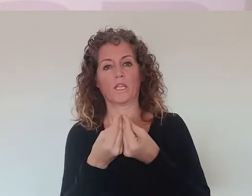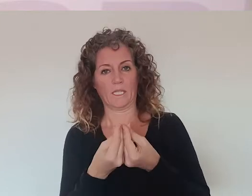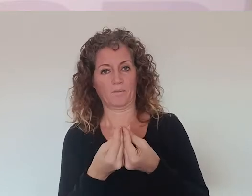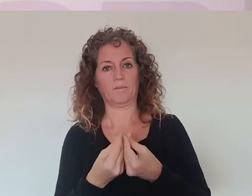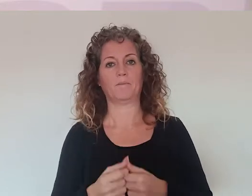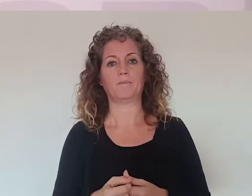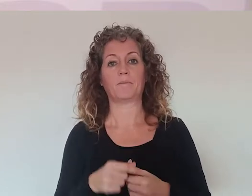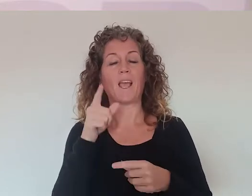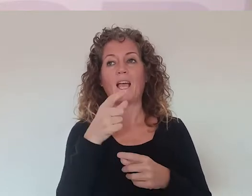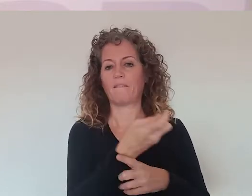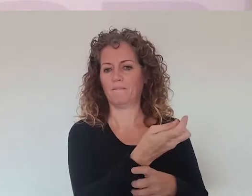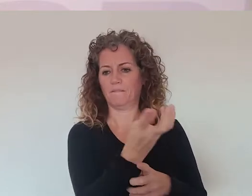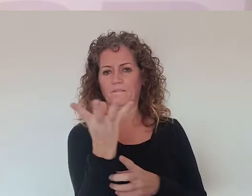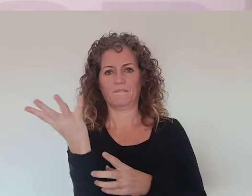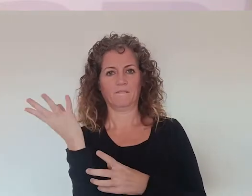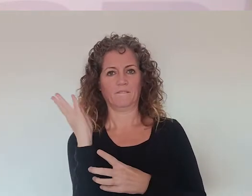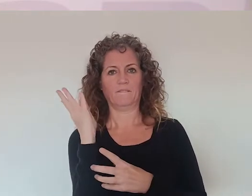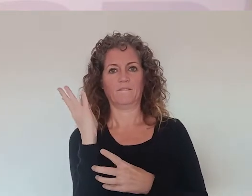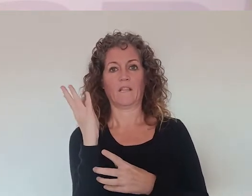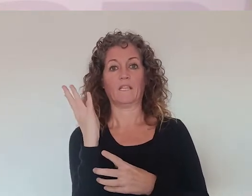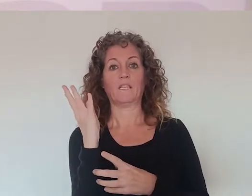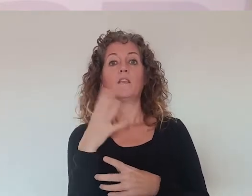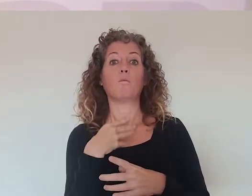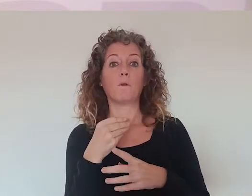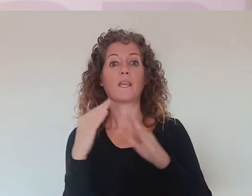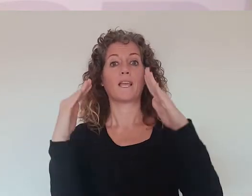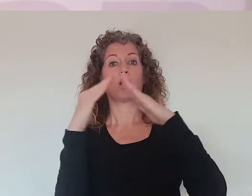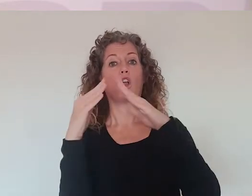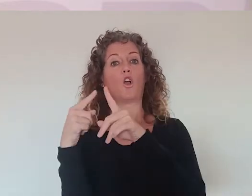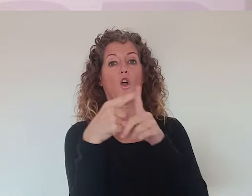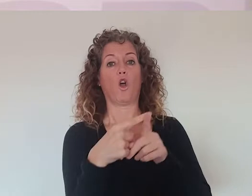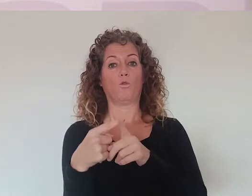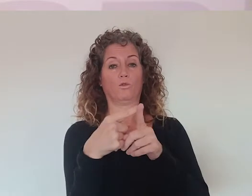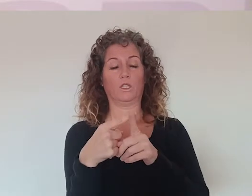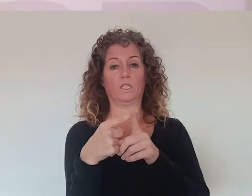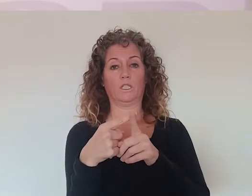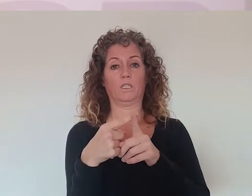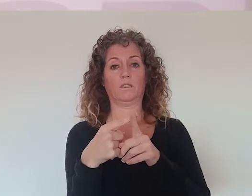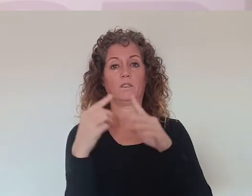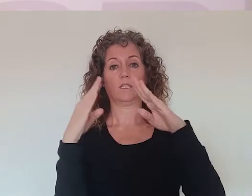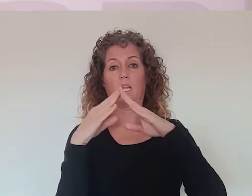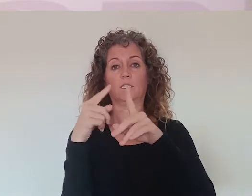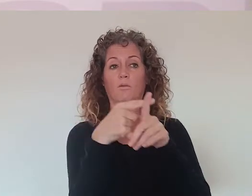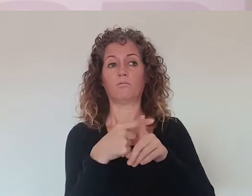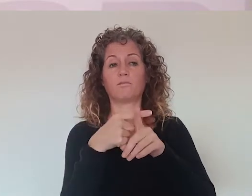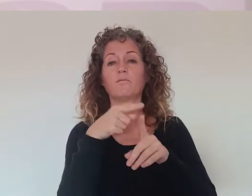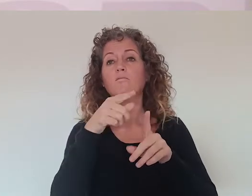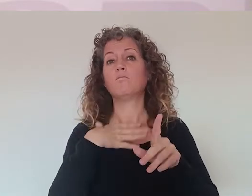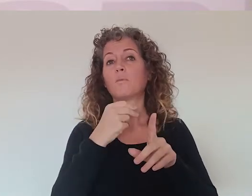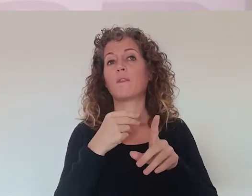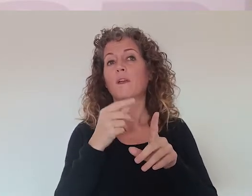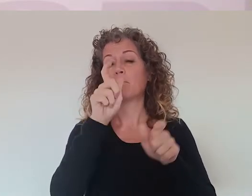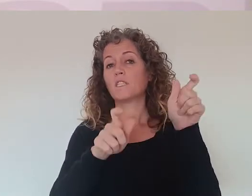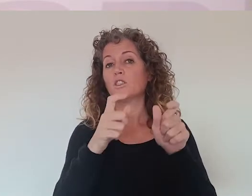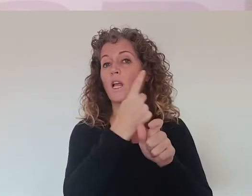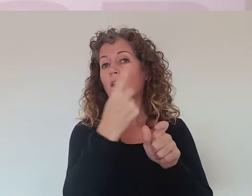Ahí se abre un abanico de oportunidades muy amplio y entre ellos está el cohousing, Que es esa manera en la